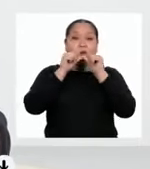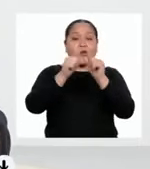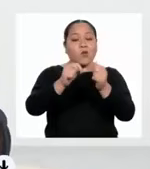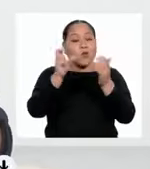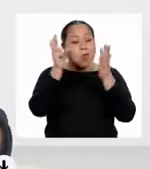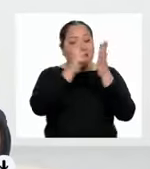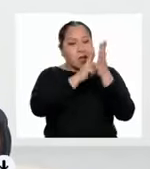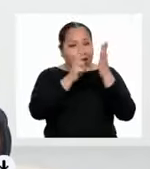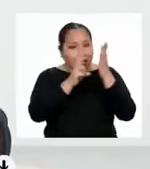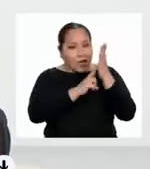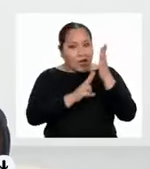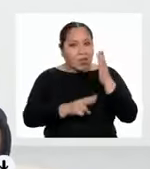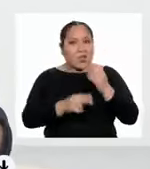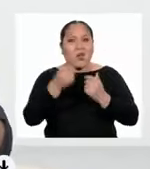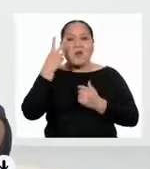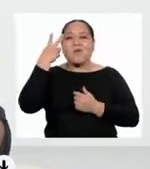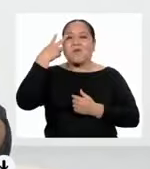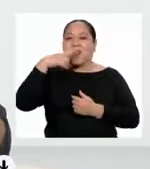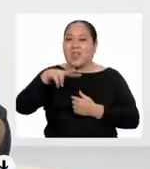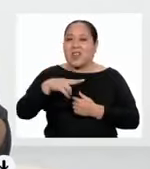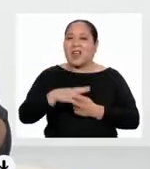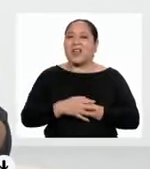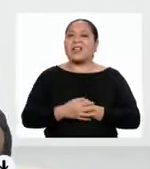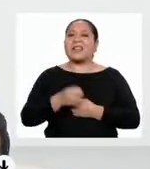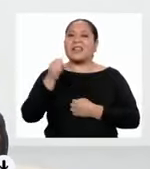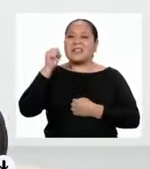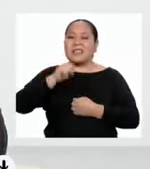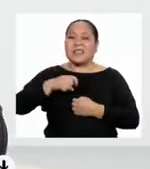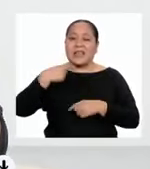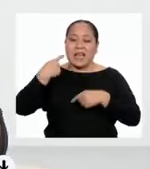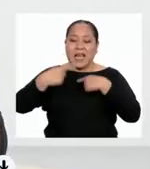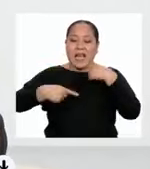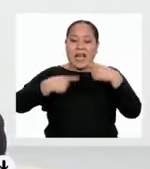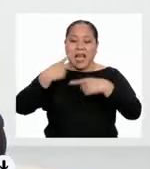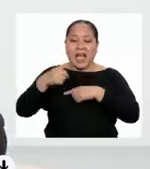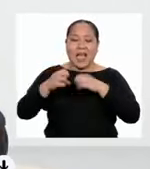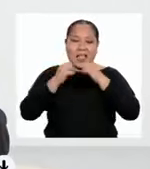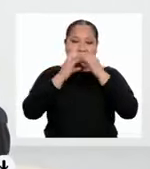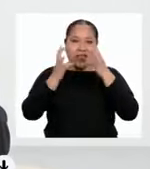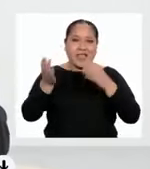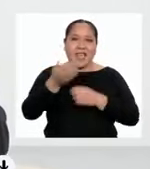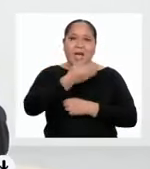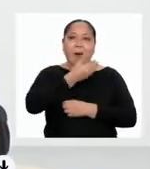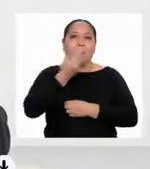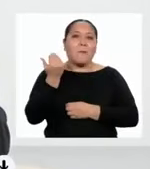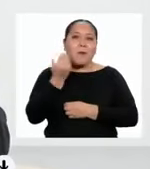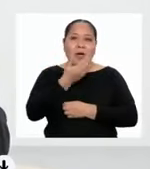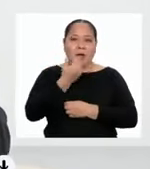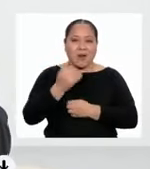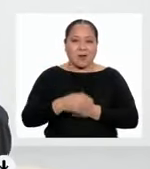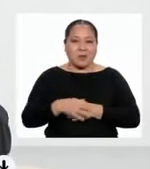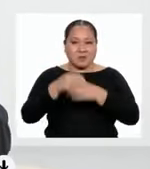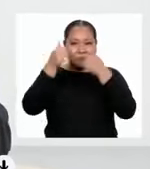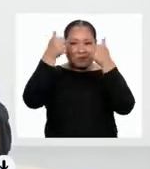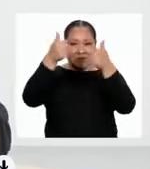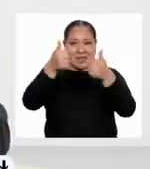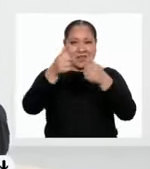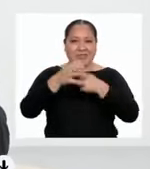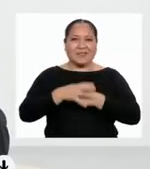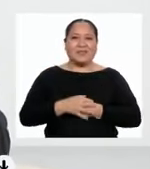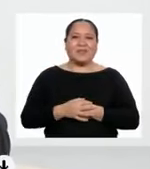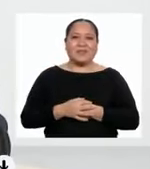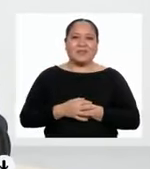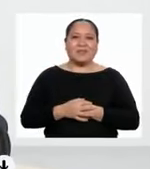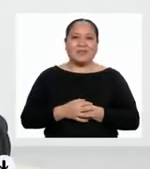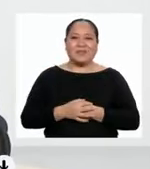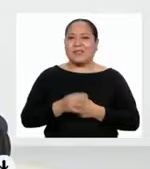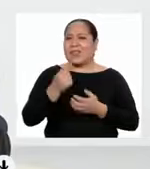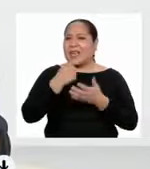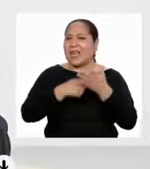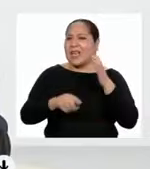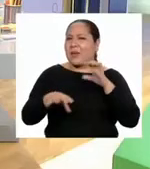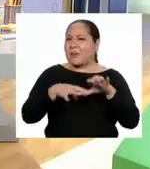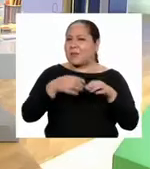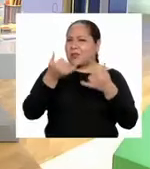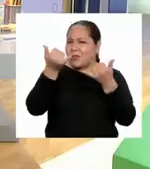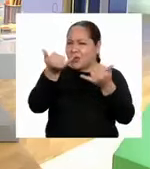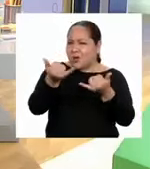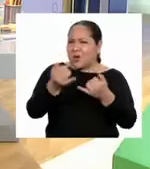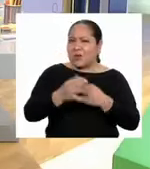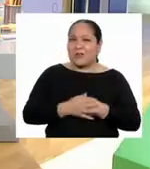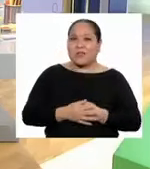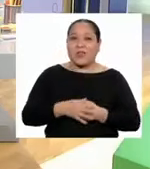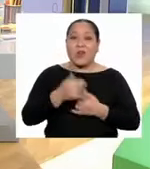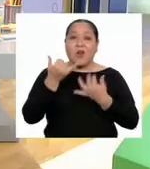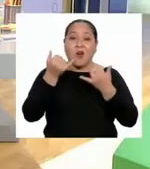leyendo y verán cómo cada día lo harán mejor. ¡Muy bien! ¿Qué hemos hecho hoy?